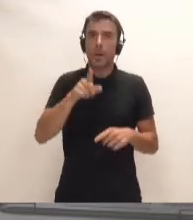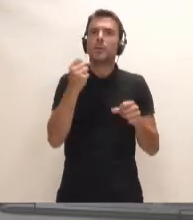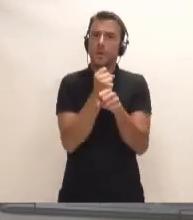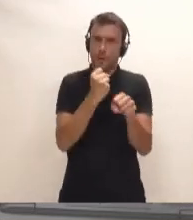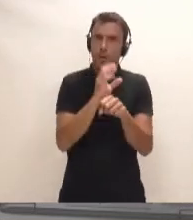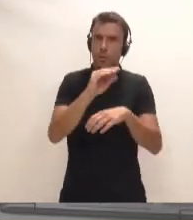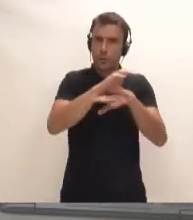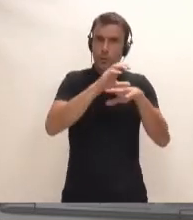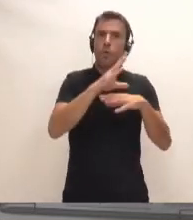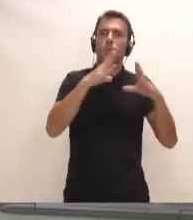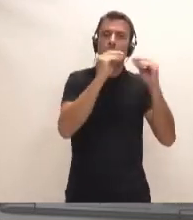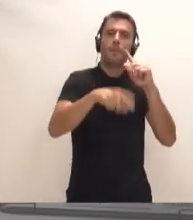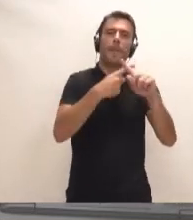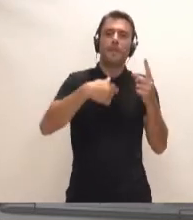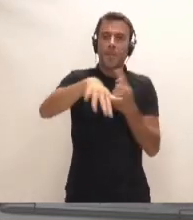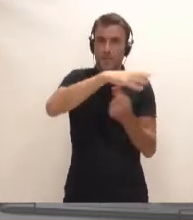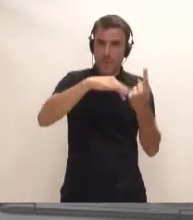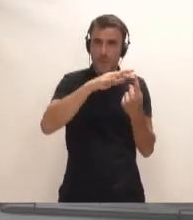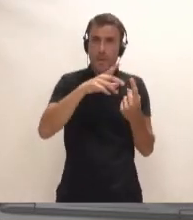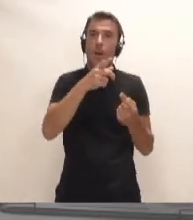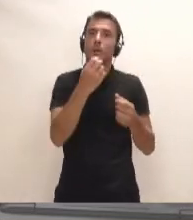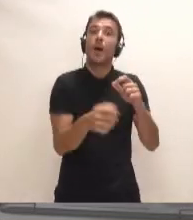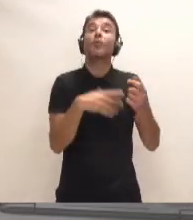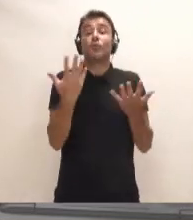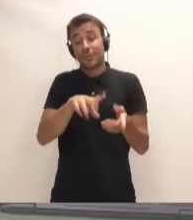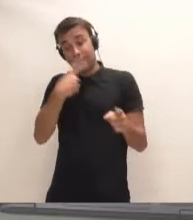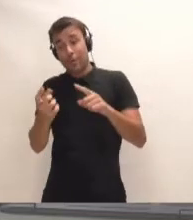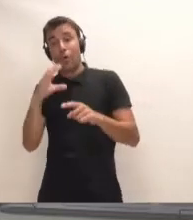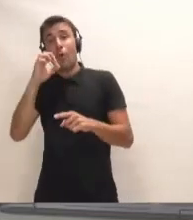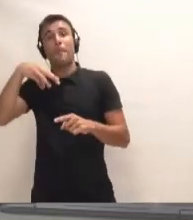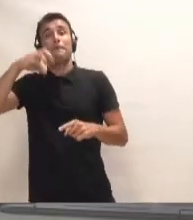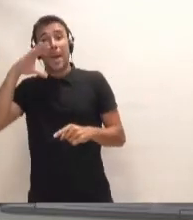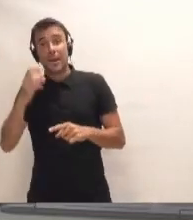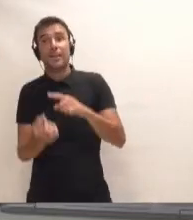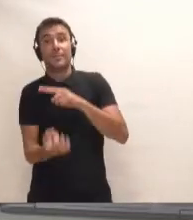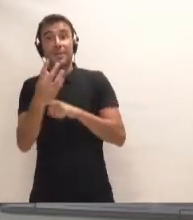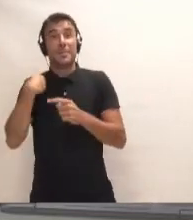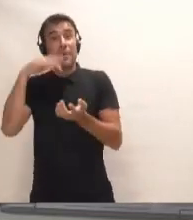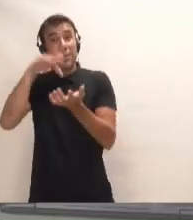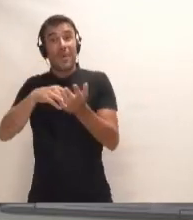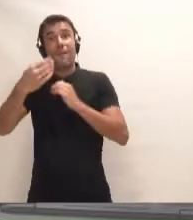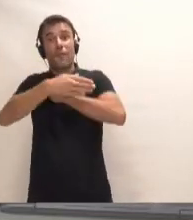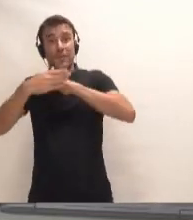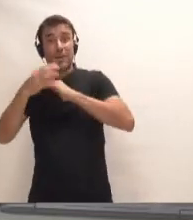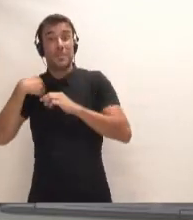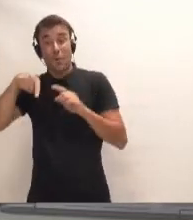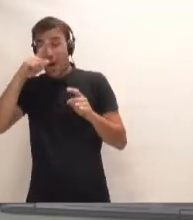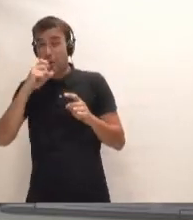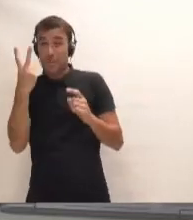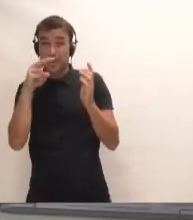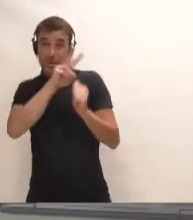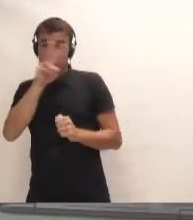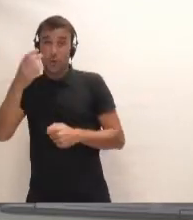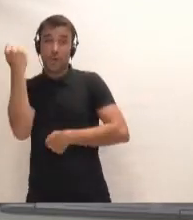Educación, Universidades y Medio Ambiente, y por eso la CODMAC pudo aprobar el día de Fonsalía ese mismo año, el 22 de diciembre